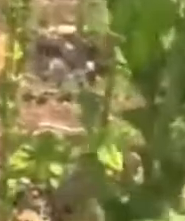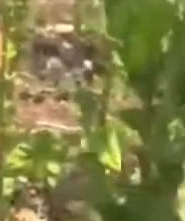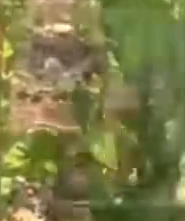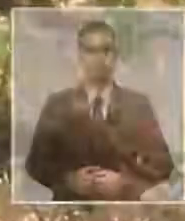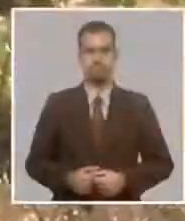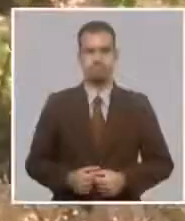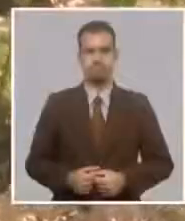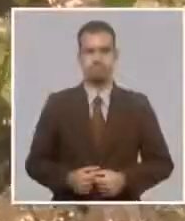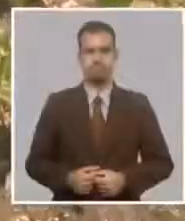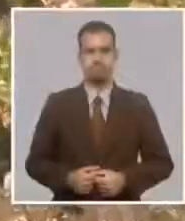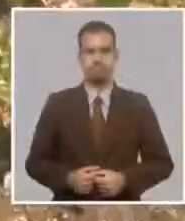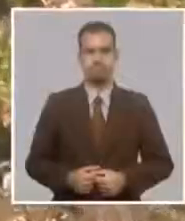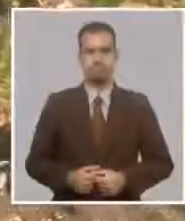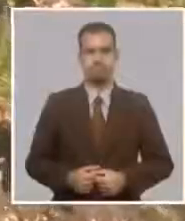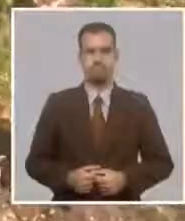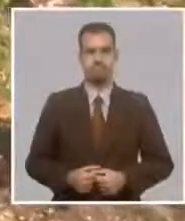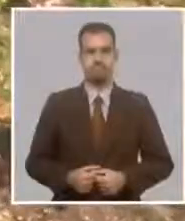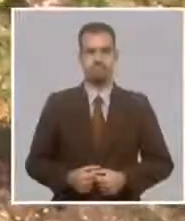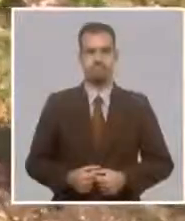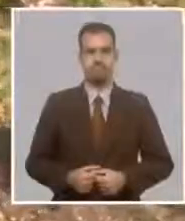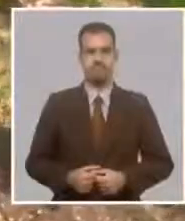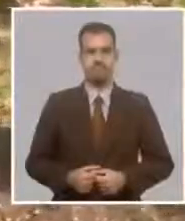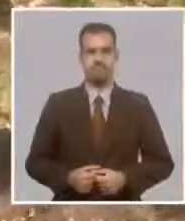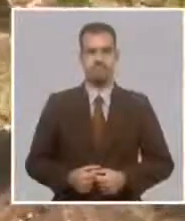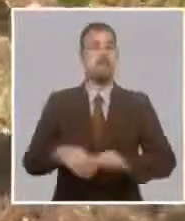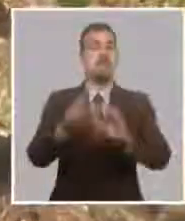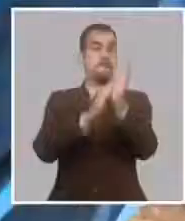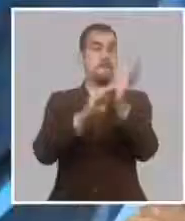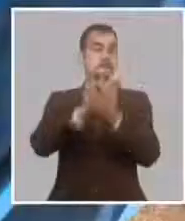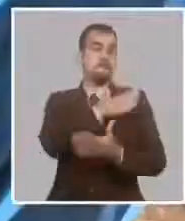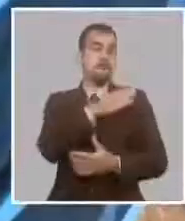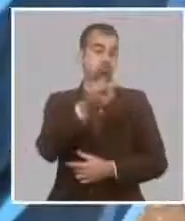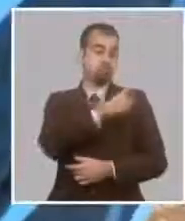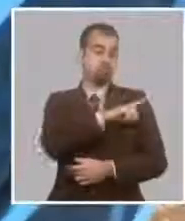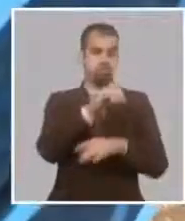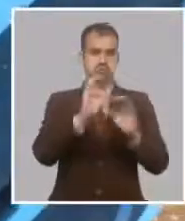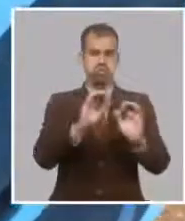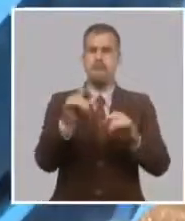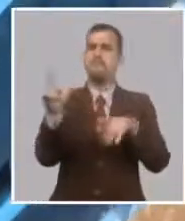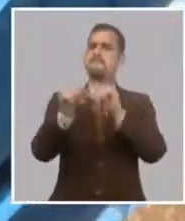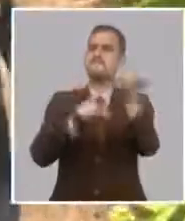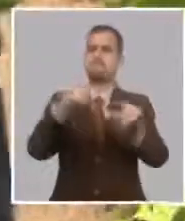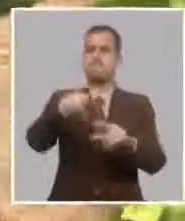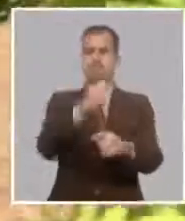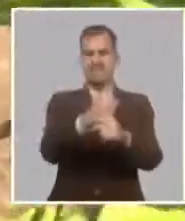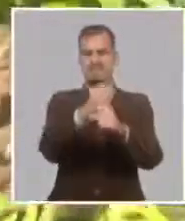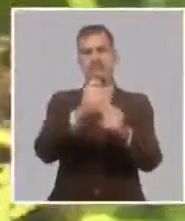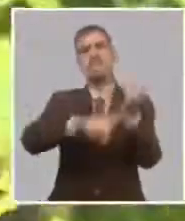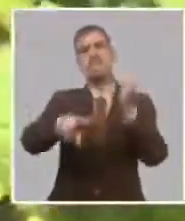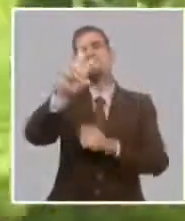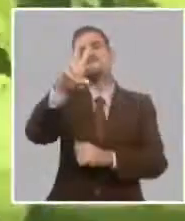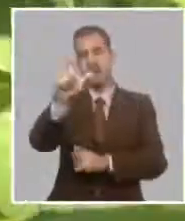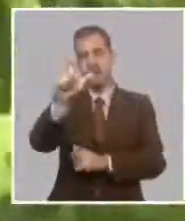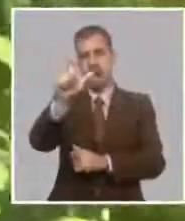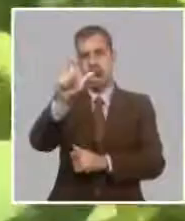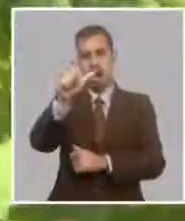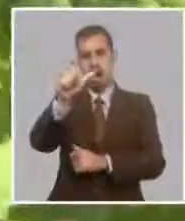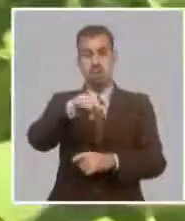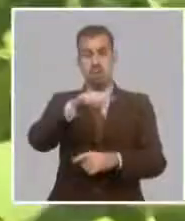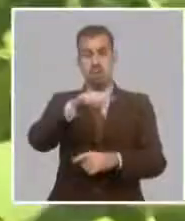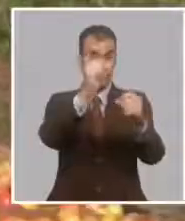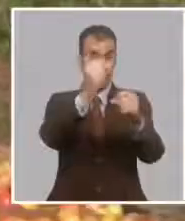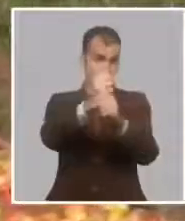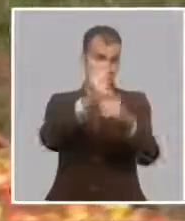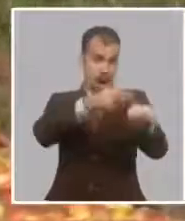Al cierre del mes de marzo, 3.761 agricultores villaclareños habían sido beneficiados por el Banco de Crédito y